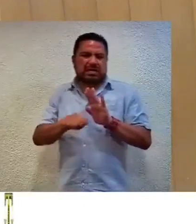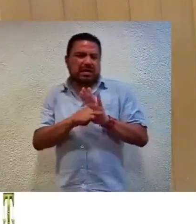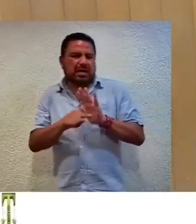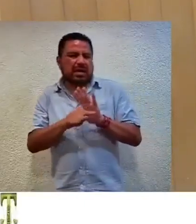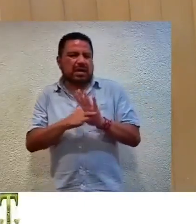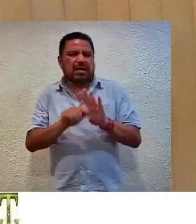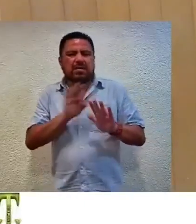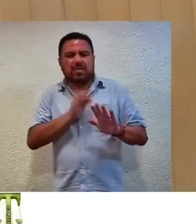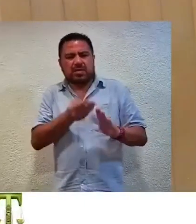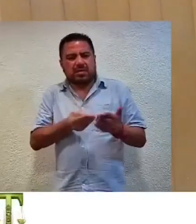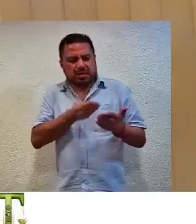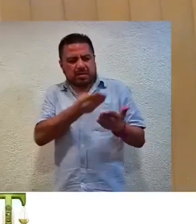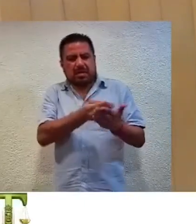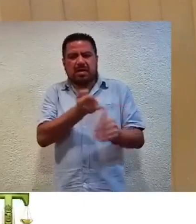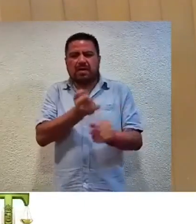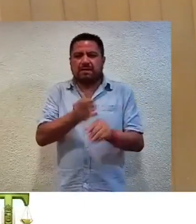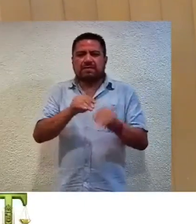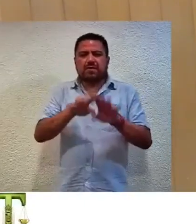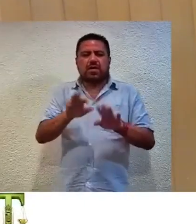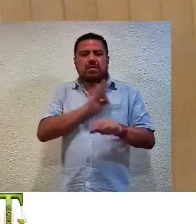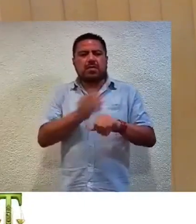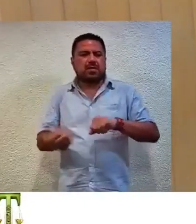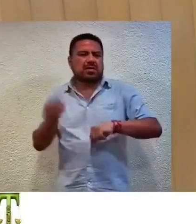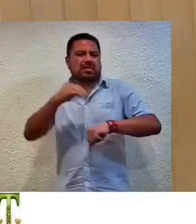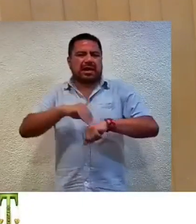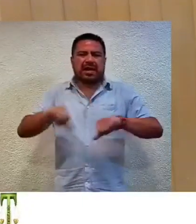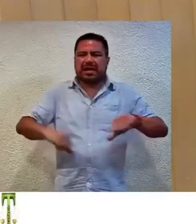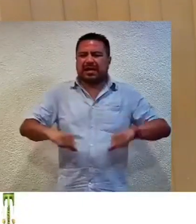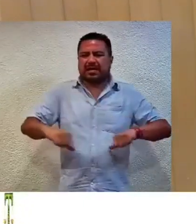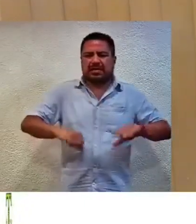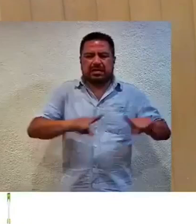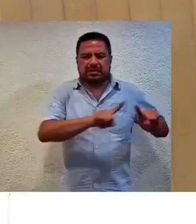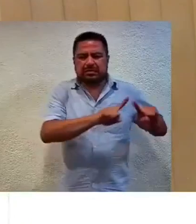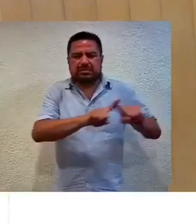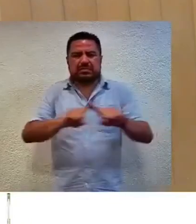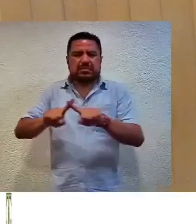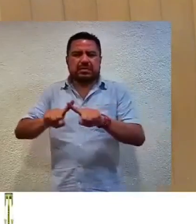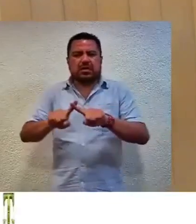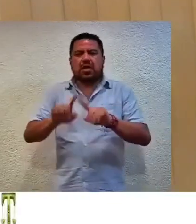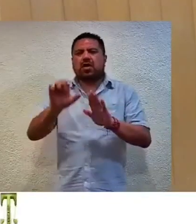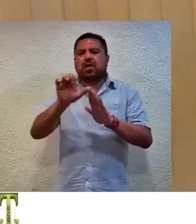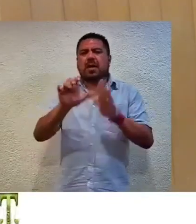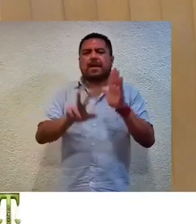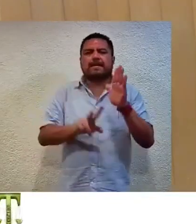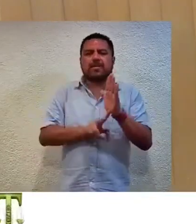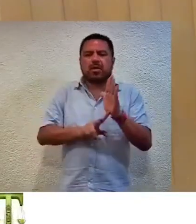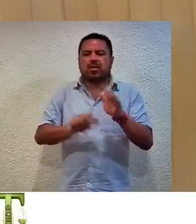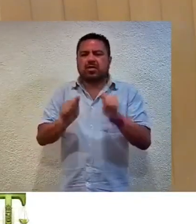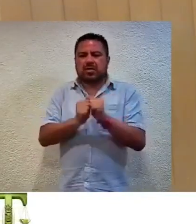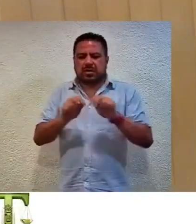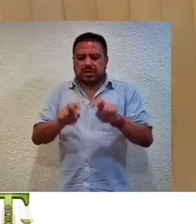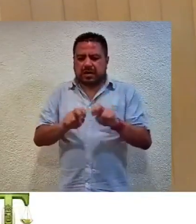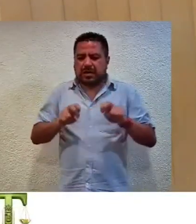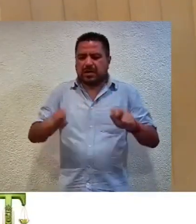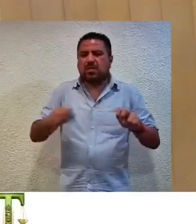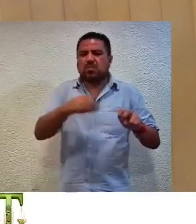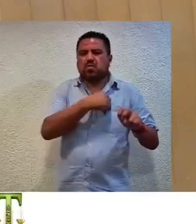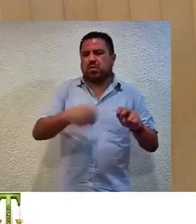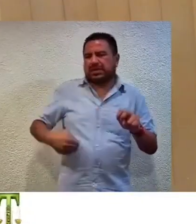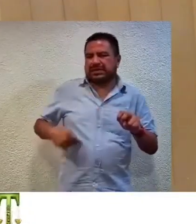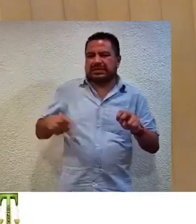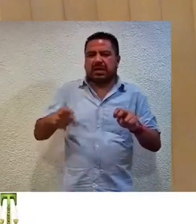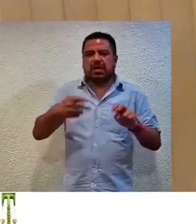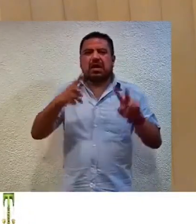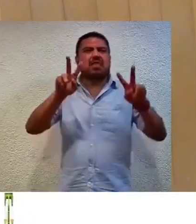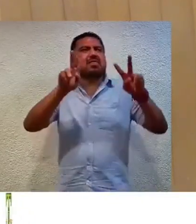proporcionar información imponer actividades distintas a sus atribuciones convocatoria a sesiones de cabildo sin el orden